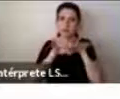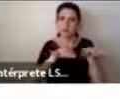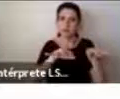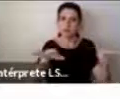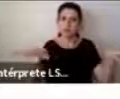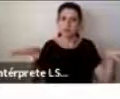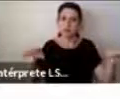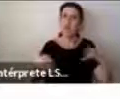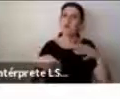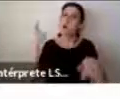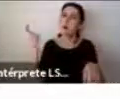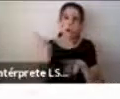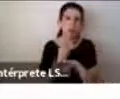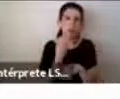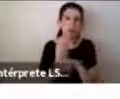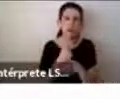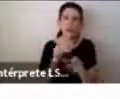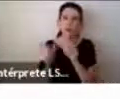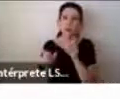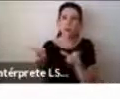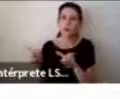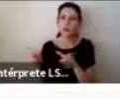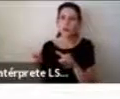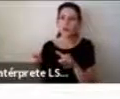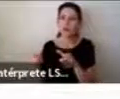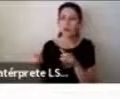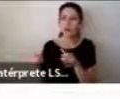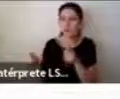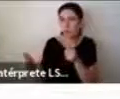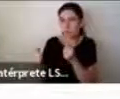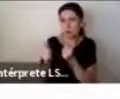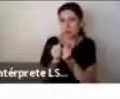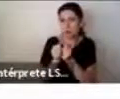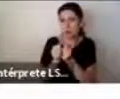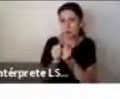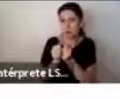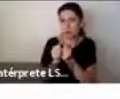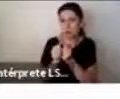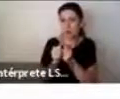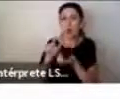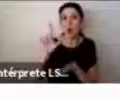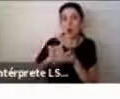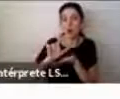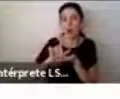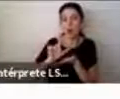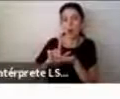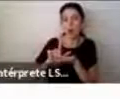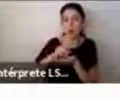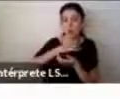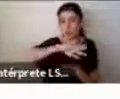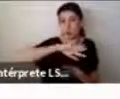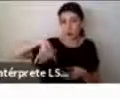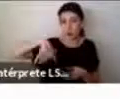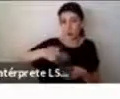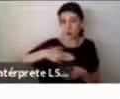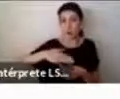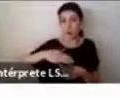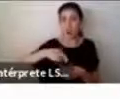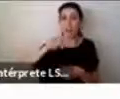nuestros cercanos, por los espacios donde nos movemos, y al final es desde ahí donde realmente se construye una sociedad más inclusiva.